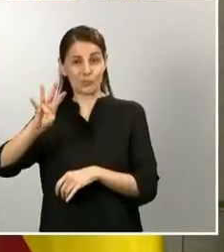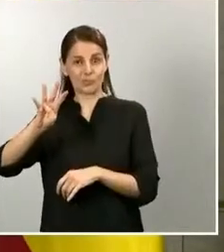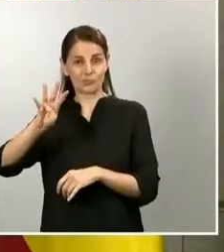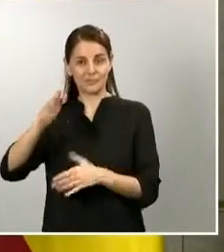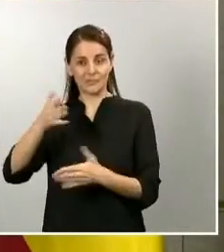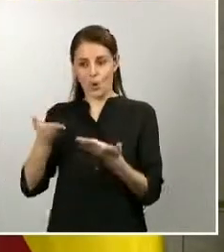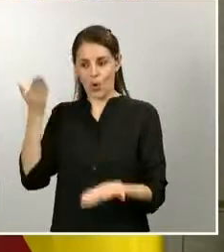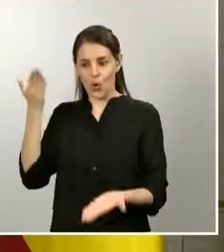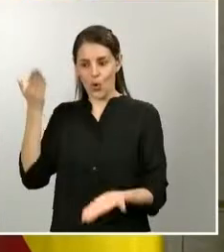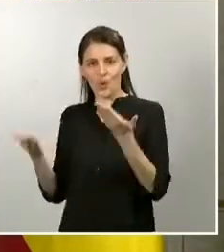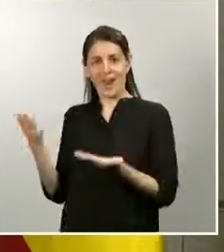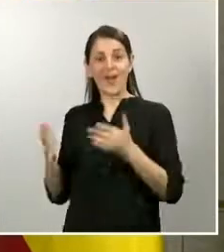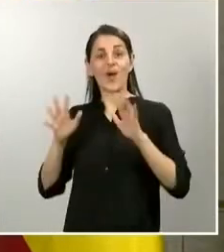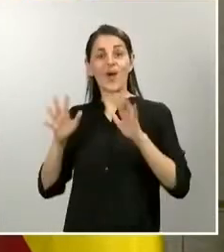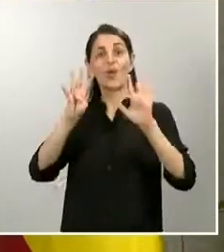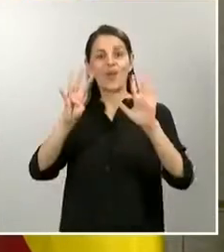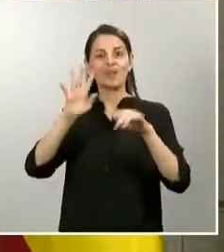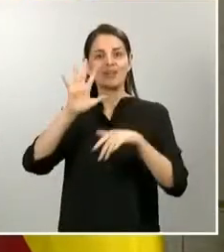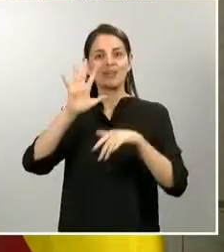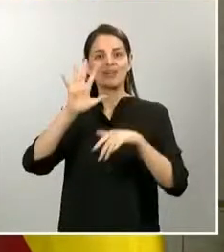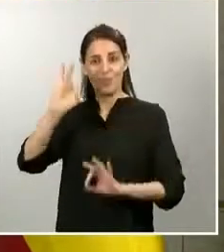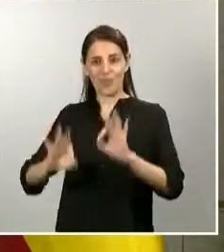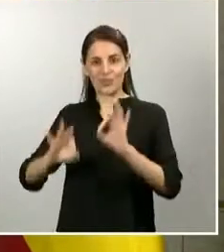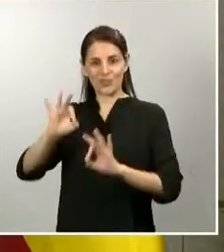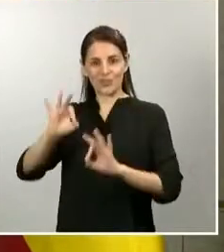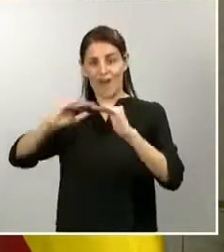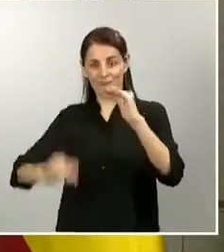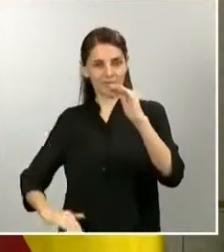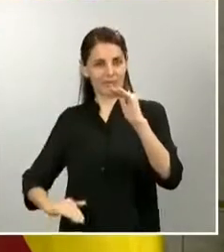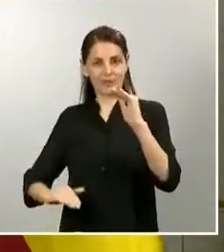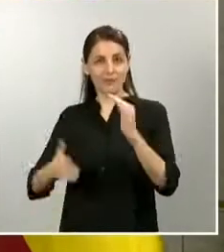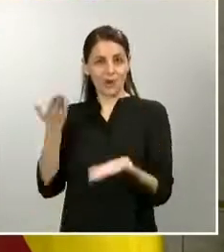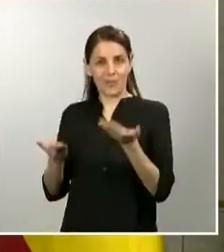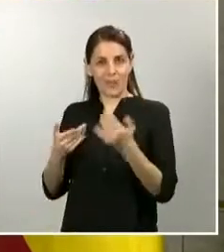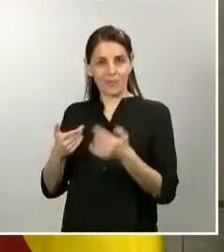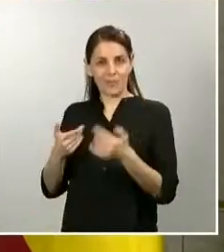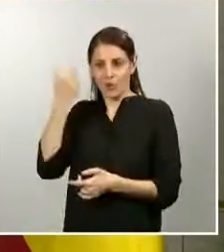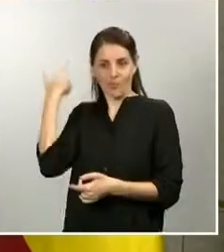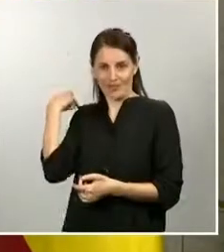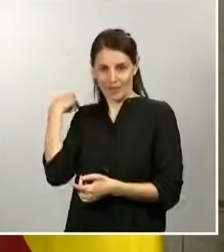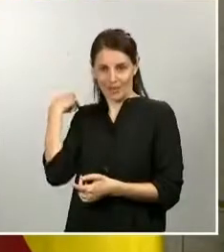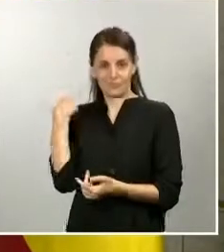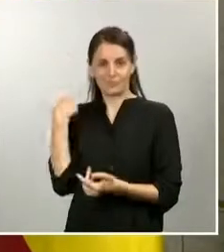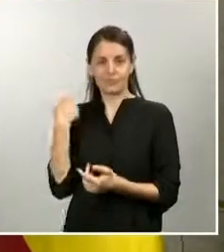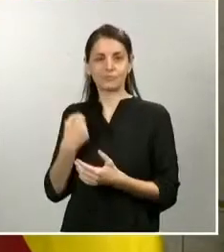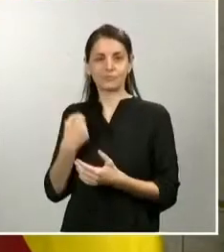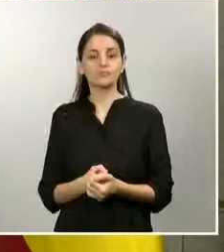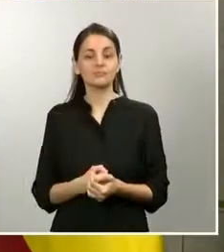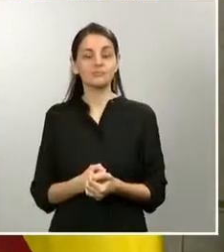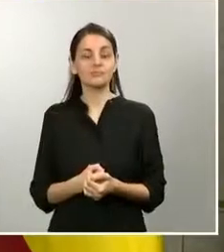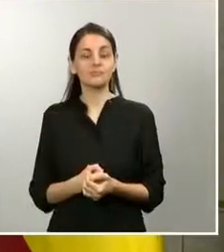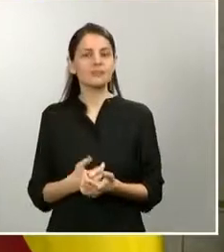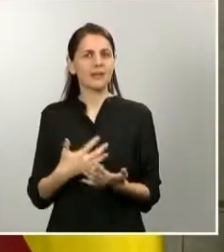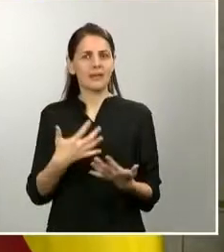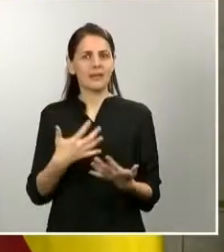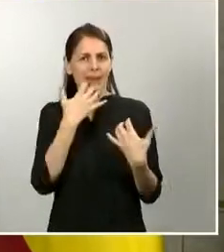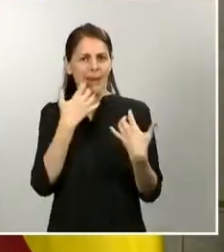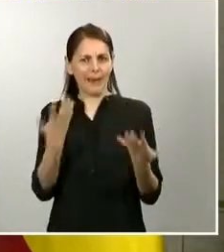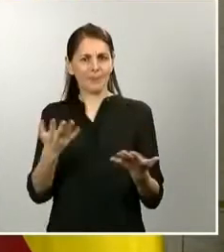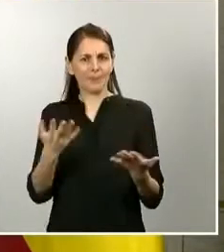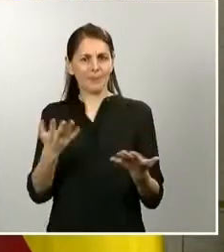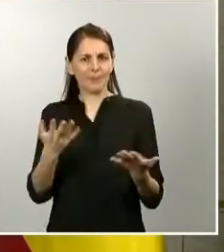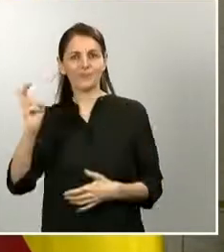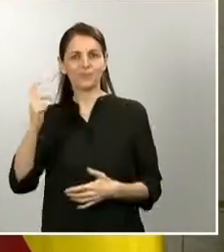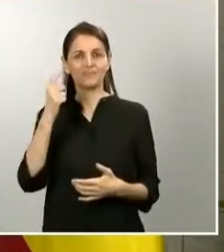que hubiera sido un día habitual. Y, por poner un ejemplo, por dar algunas cifras de qué tipo de operaciones